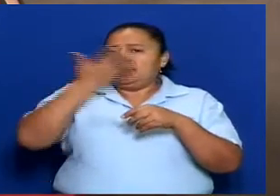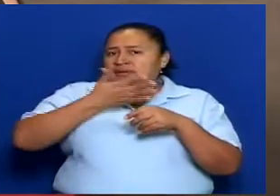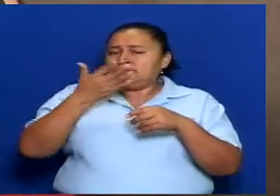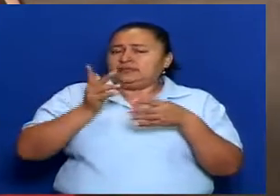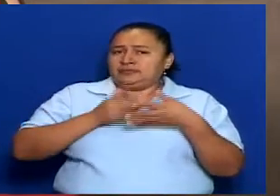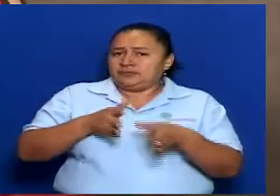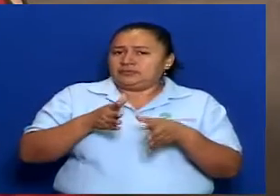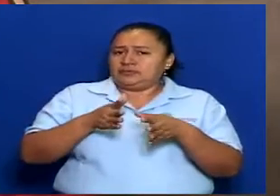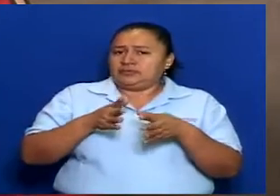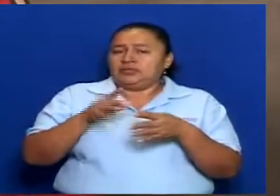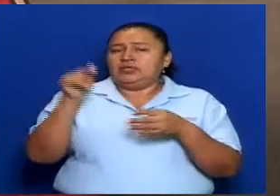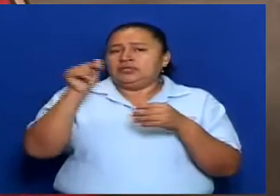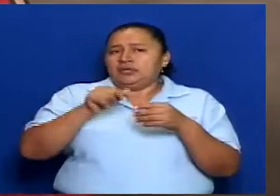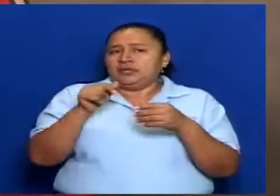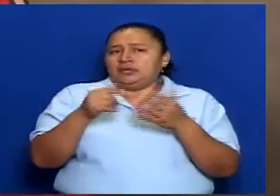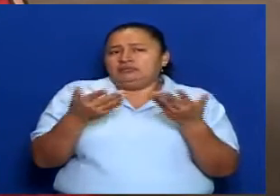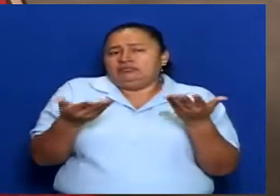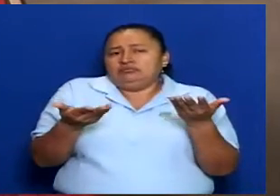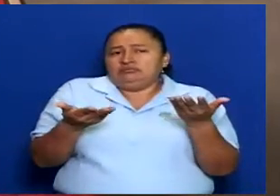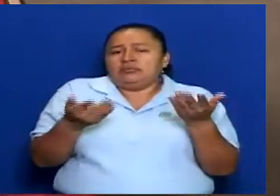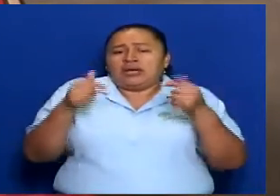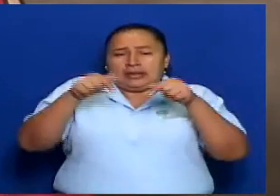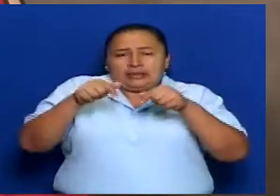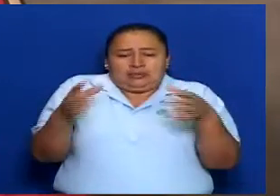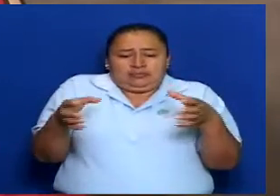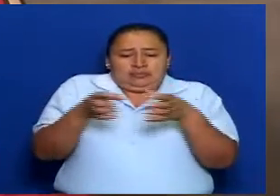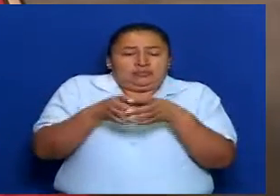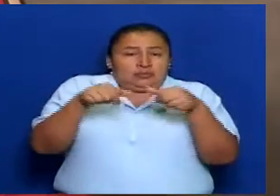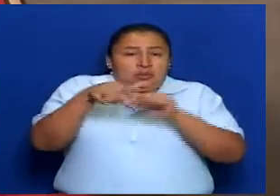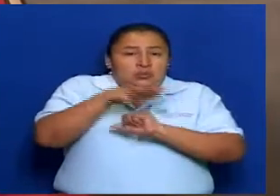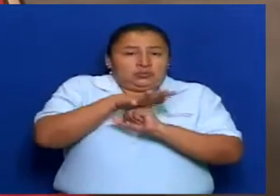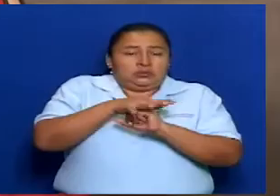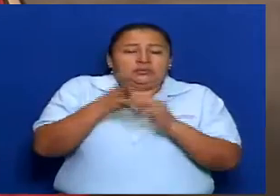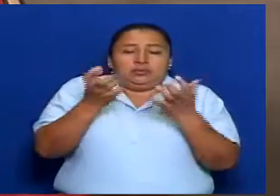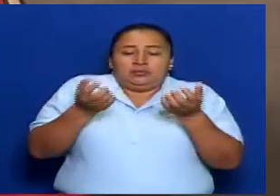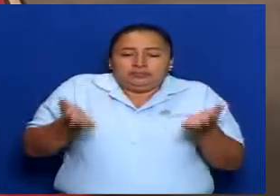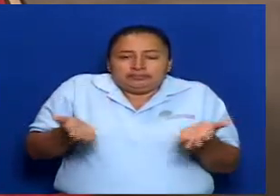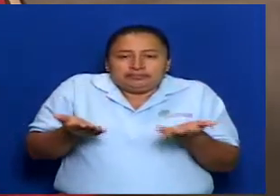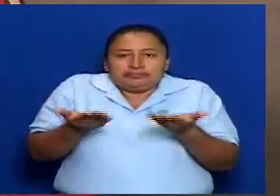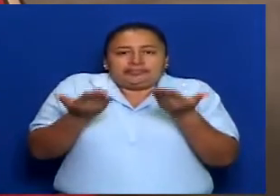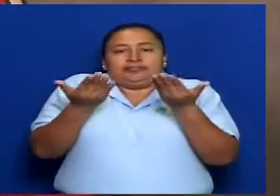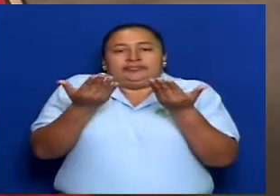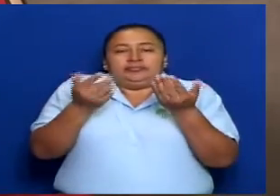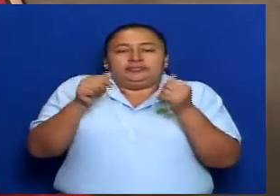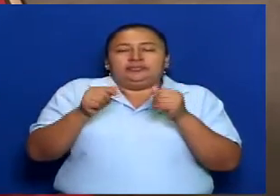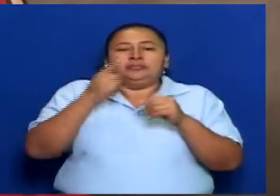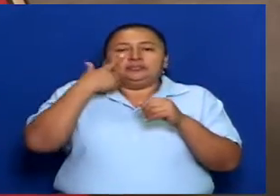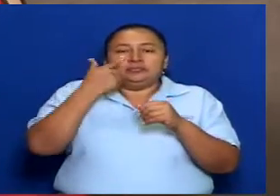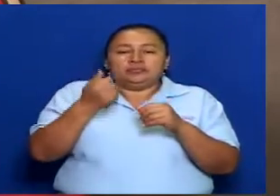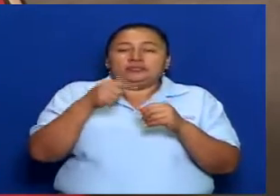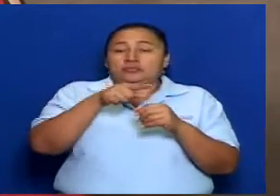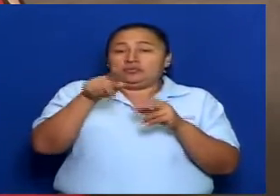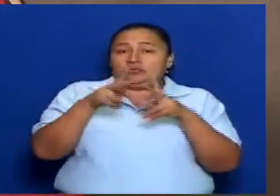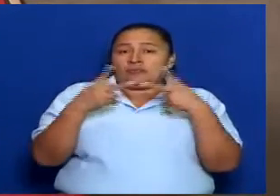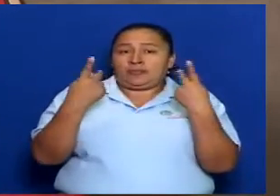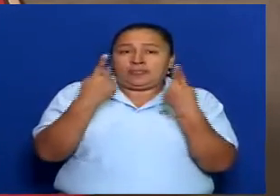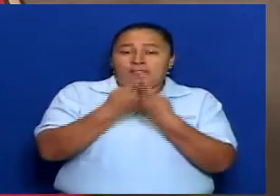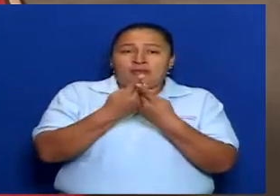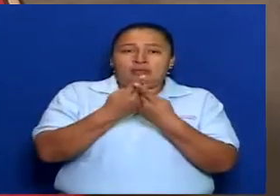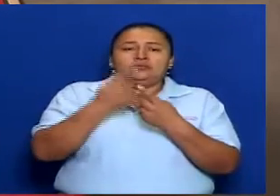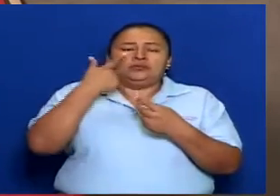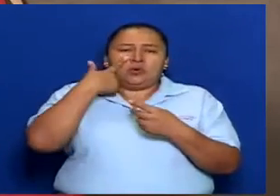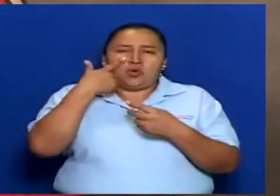más bien a promocionar, a divulgar y que nuestro pueblo reconozca nuestra propia